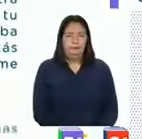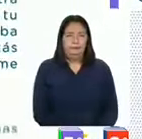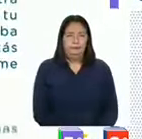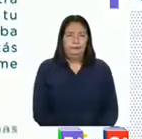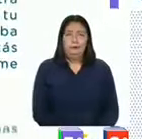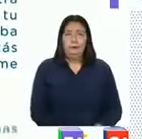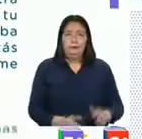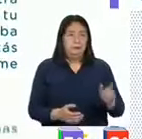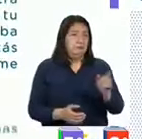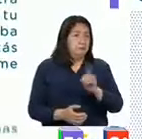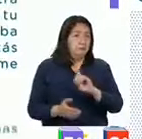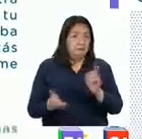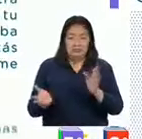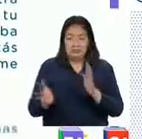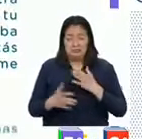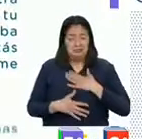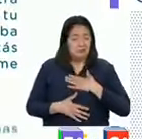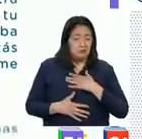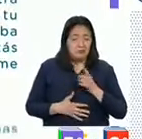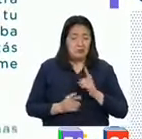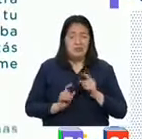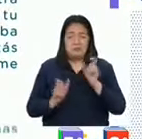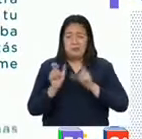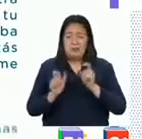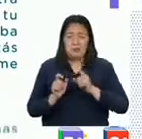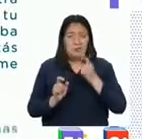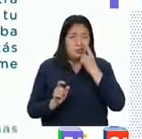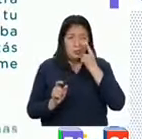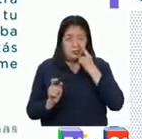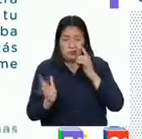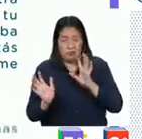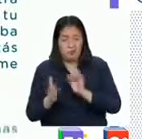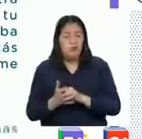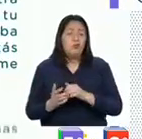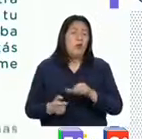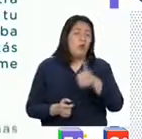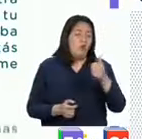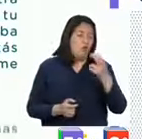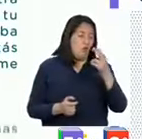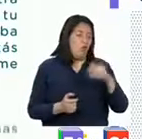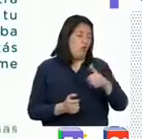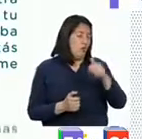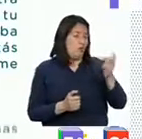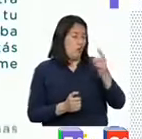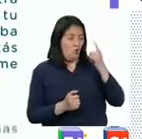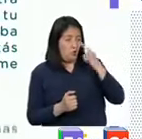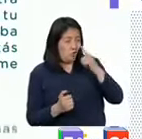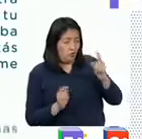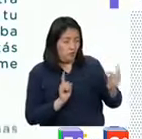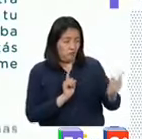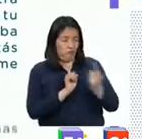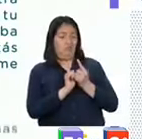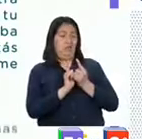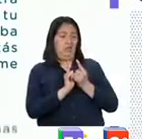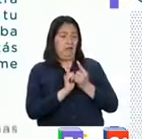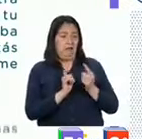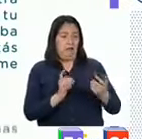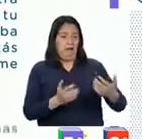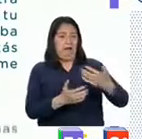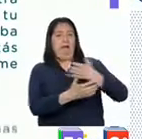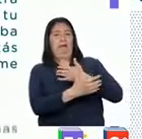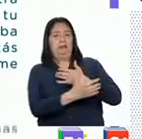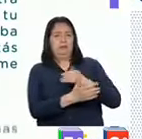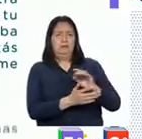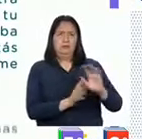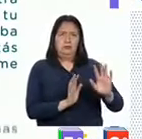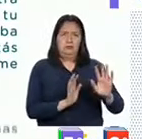Si no te resulta agradable que personas conocidas o extrañas se te acerquen, y mucho menos que te abracen,